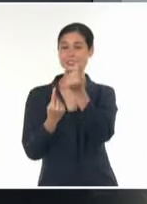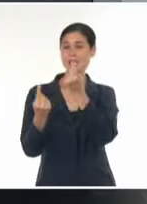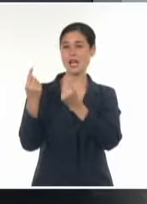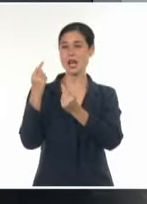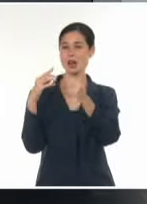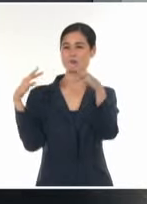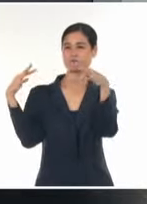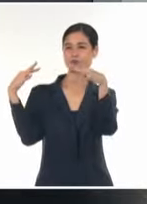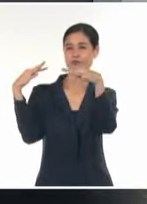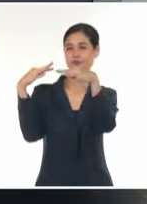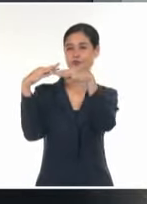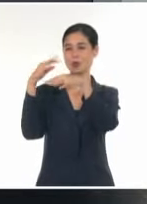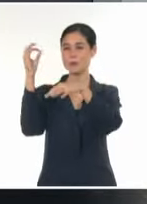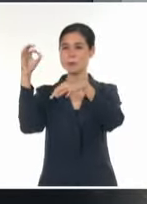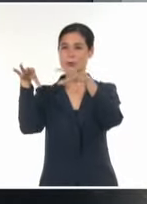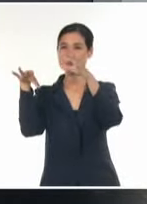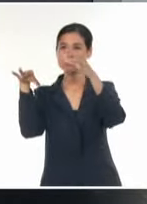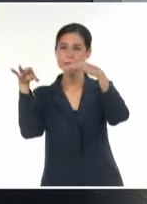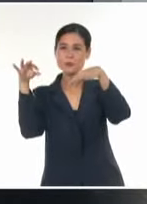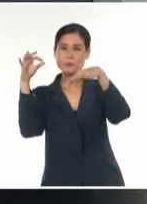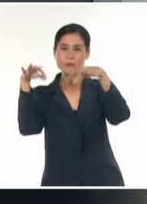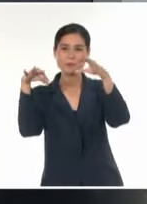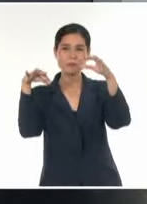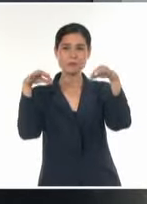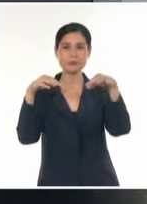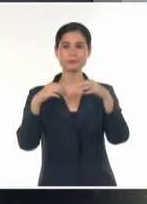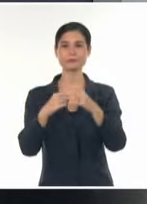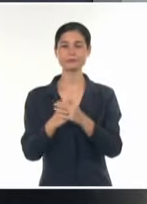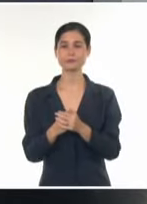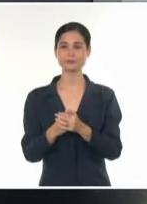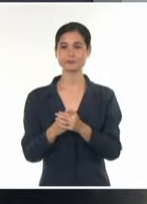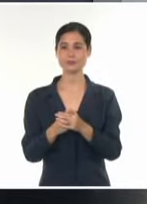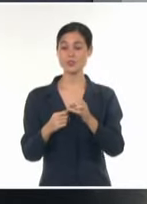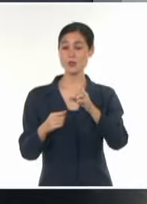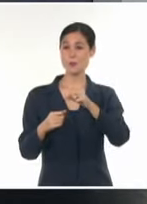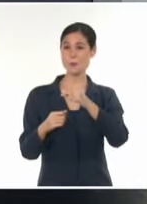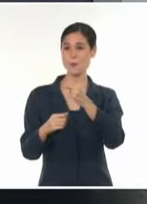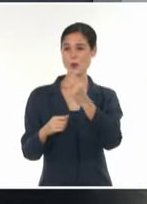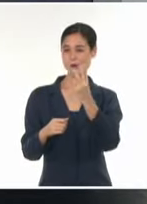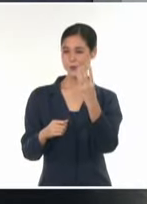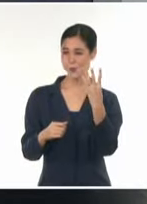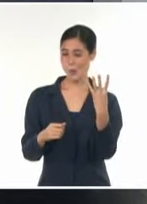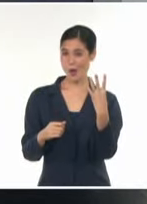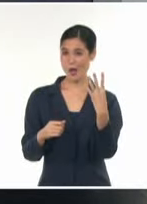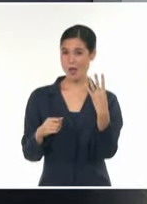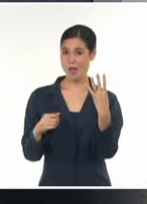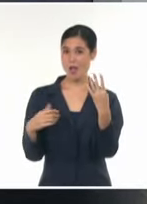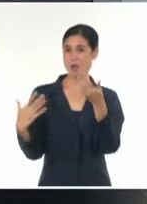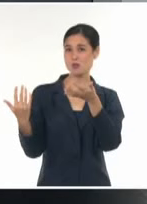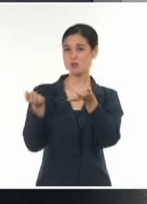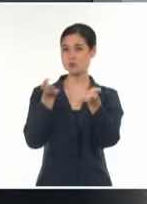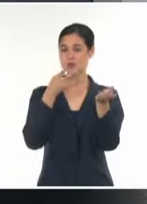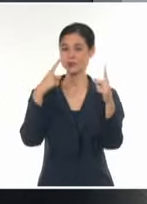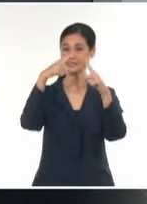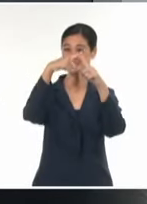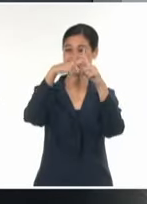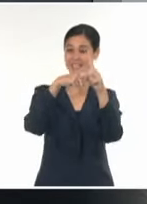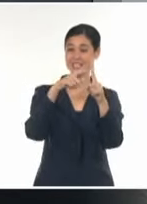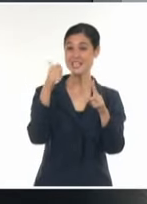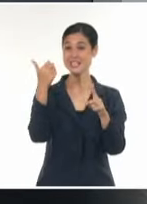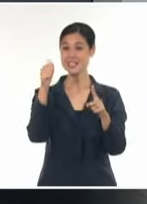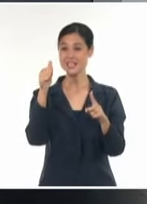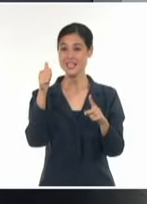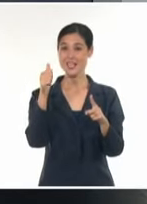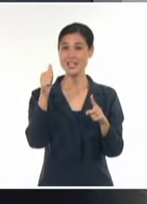pero con escasas precipitaciones. Y en cuanto a la madrugada, las temperaturas mínimas estarán entre 18 y 21